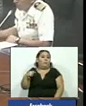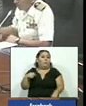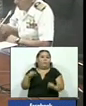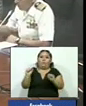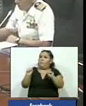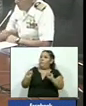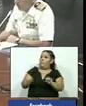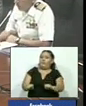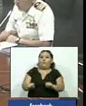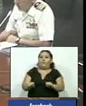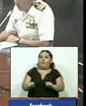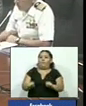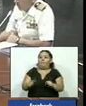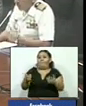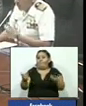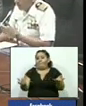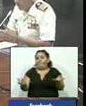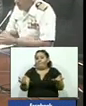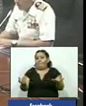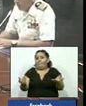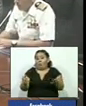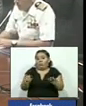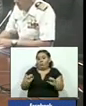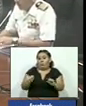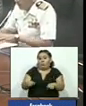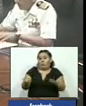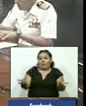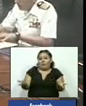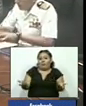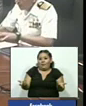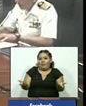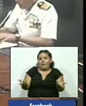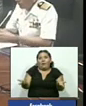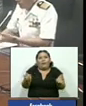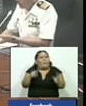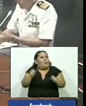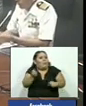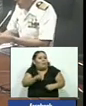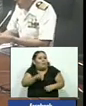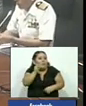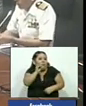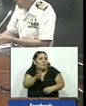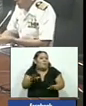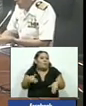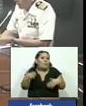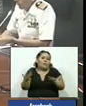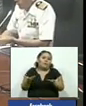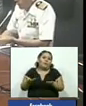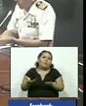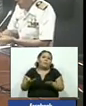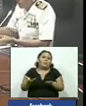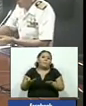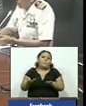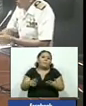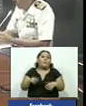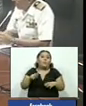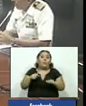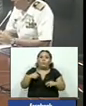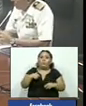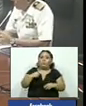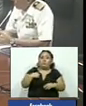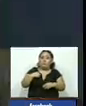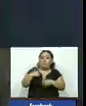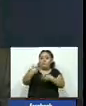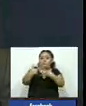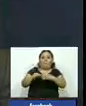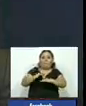tener yo más que decir en ese contexto por las mismas restricciones que me